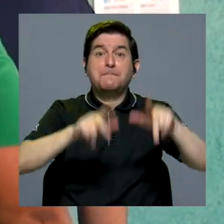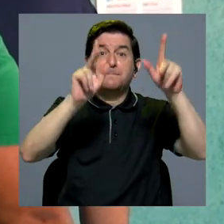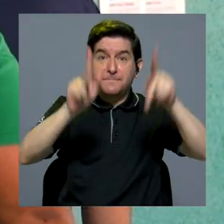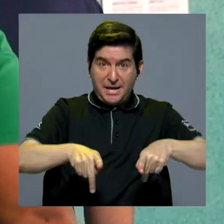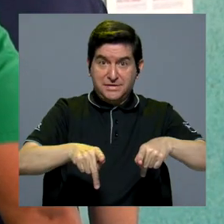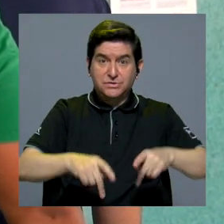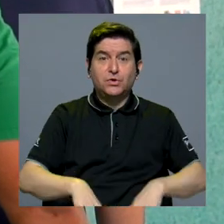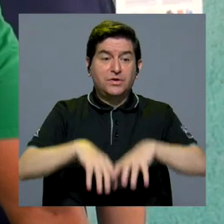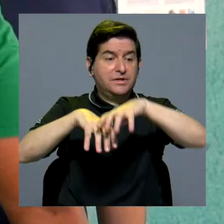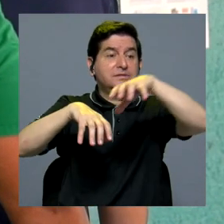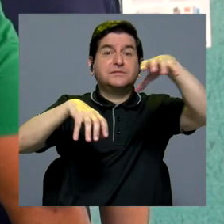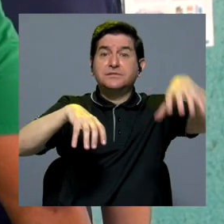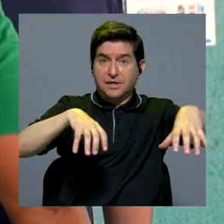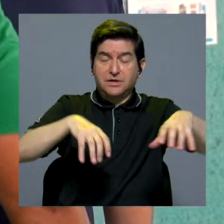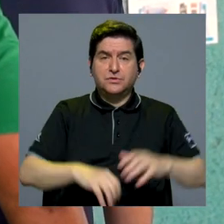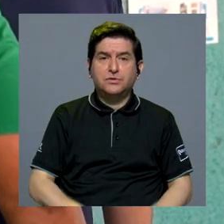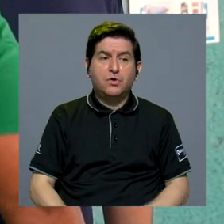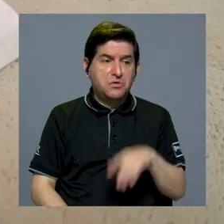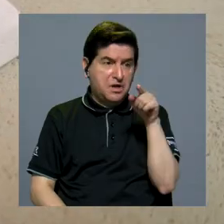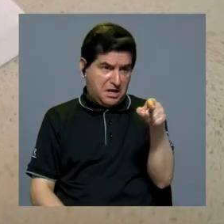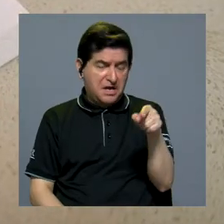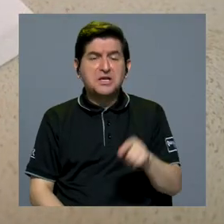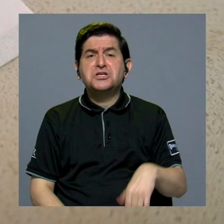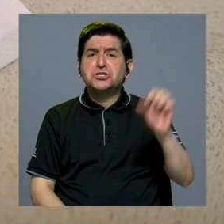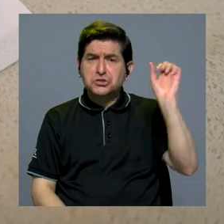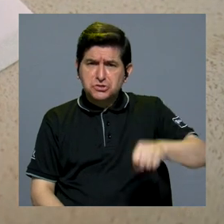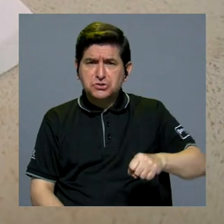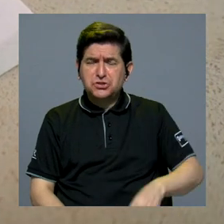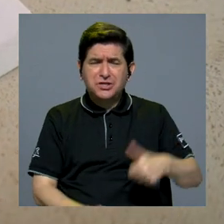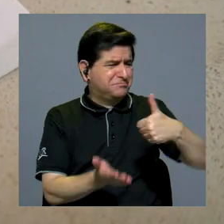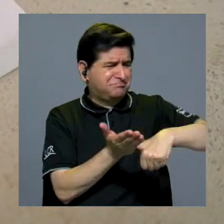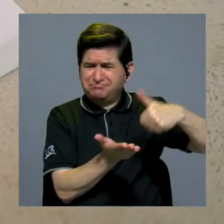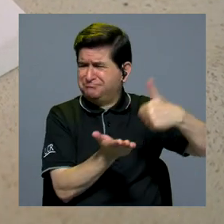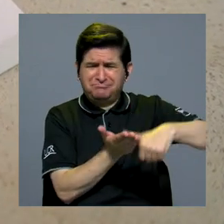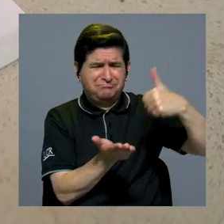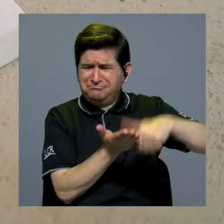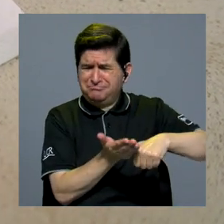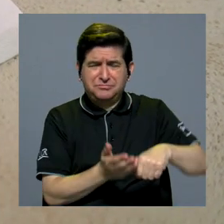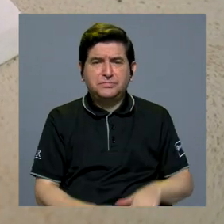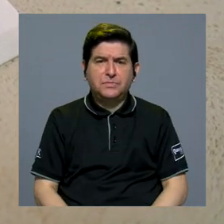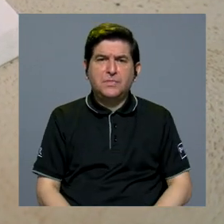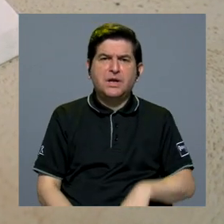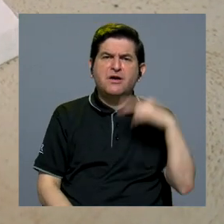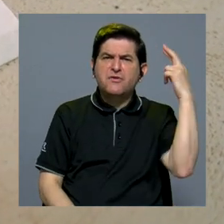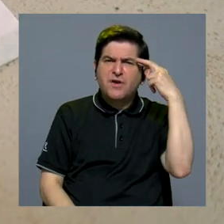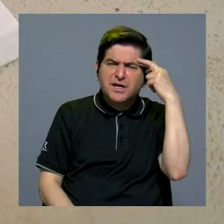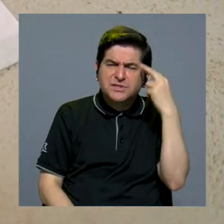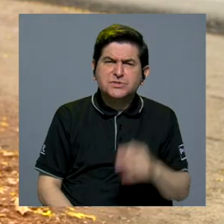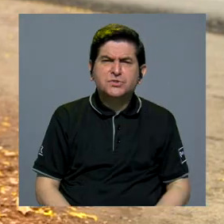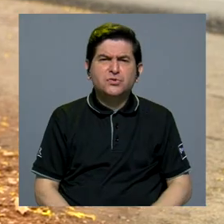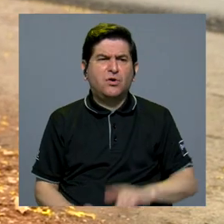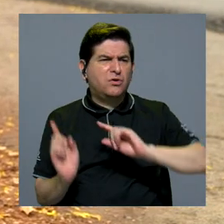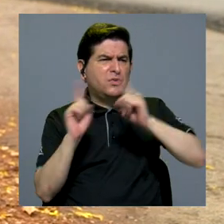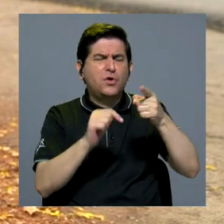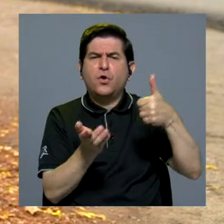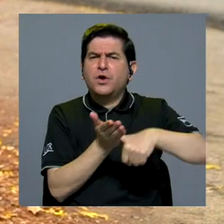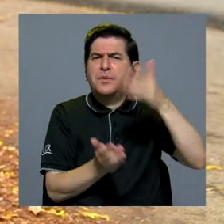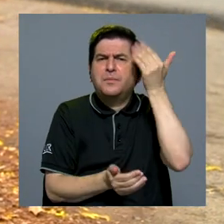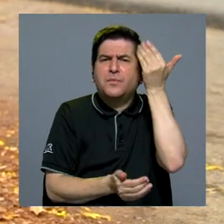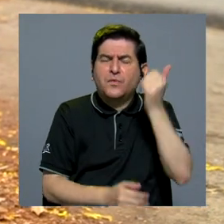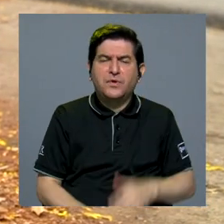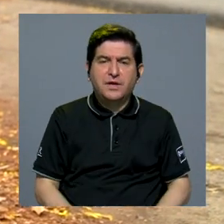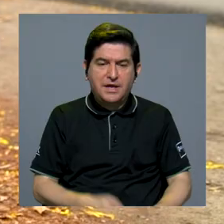personas de cantones en donde hubo más abstencionismo de cuáles fueron las razones para no ir a votar.